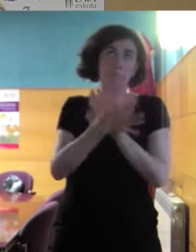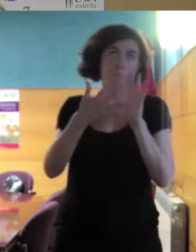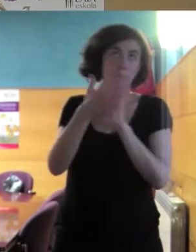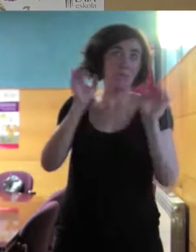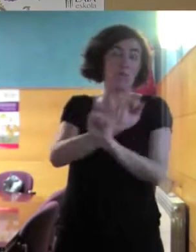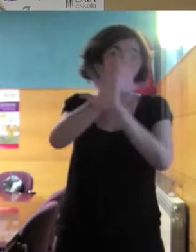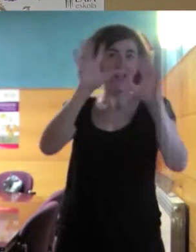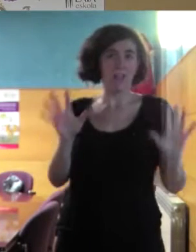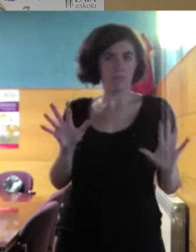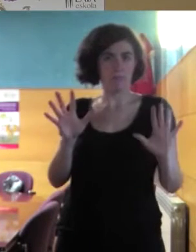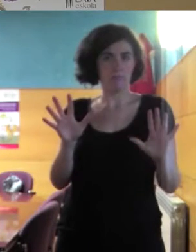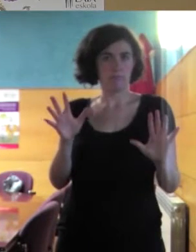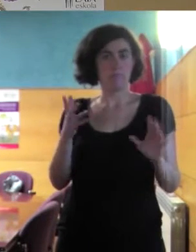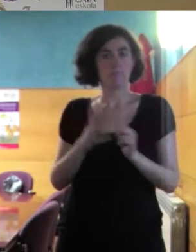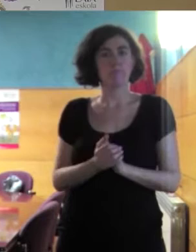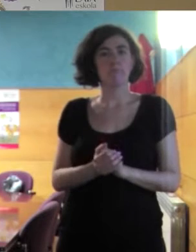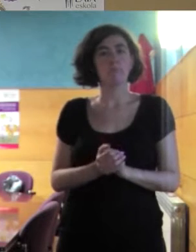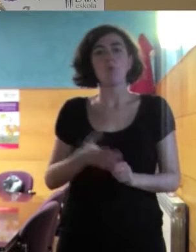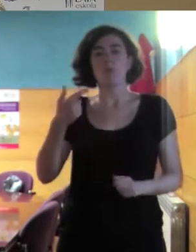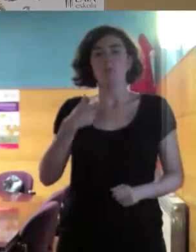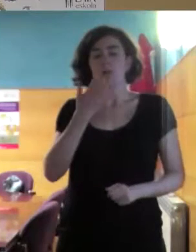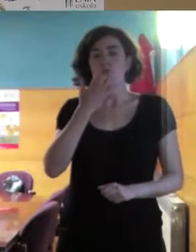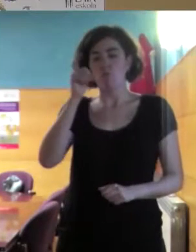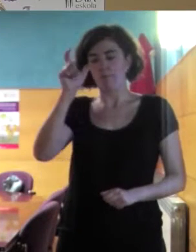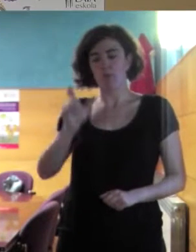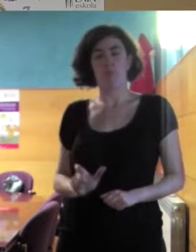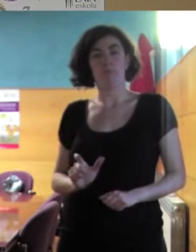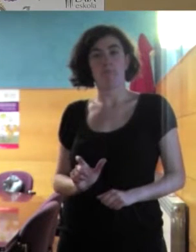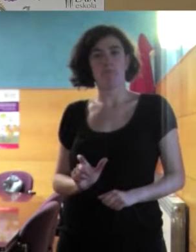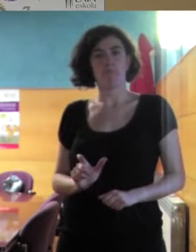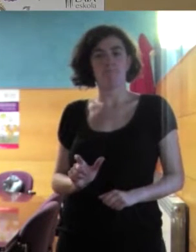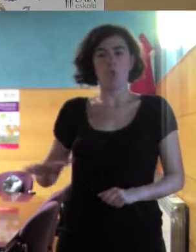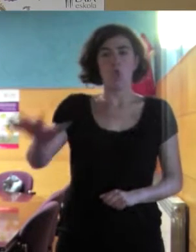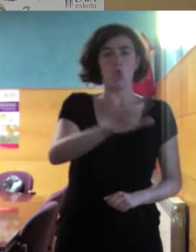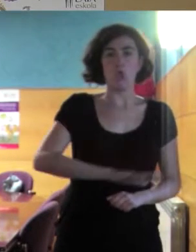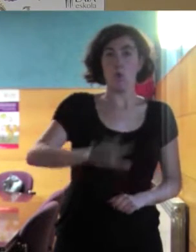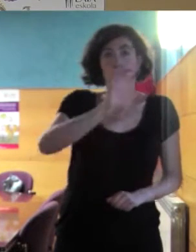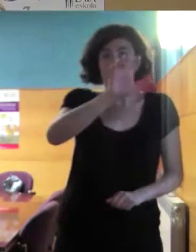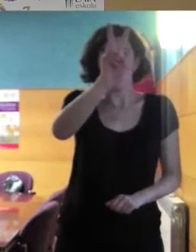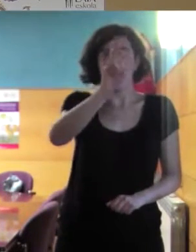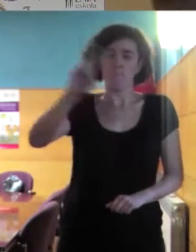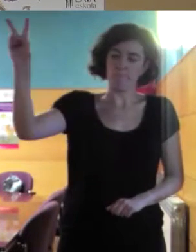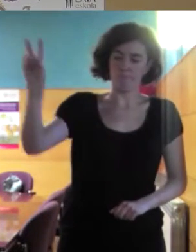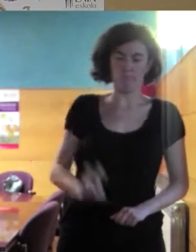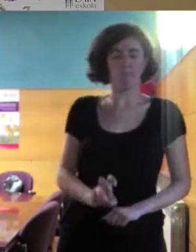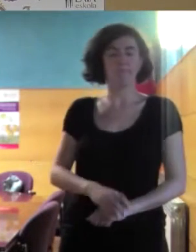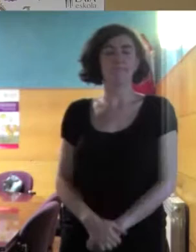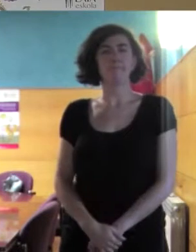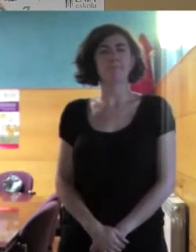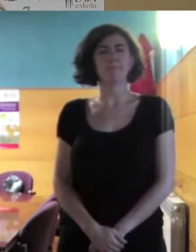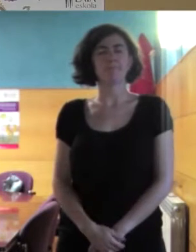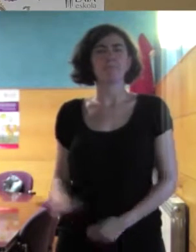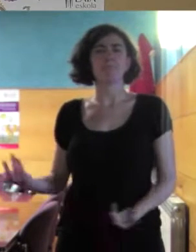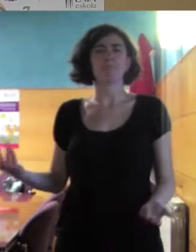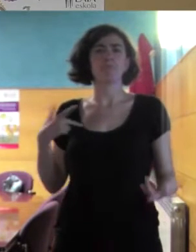que puede haber dos parámetros cuando una persona llega a otro lugar de otro país, bueno, pues se encuentra